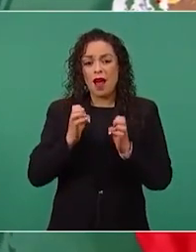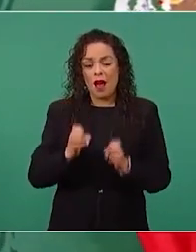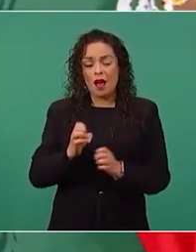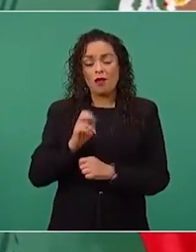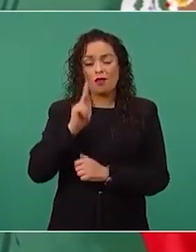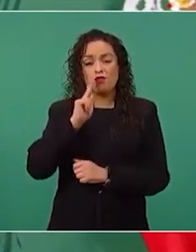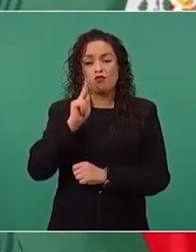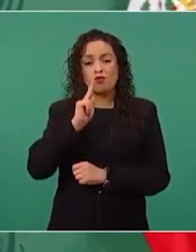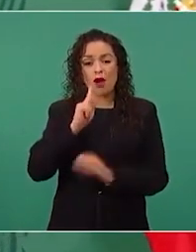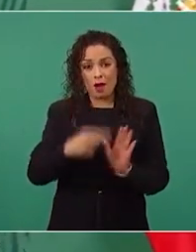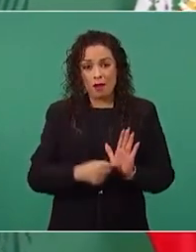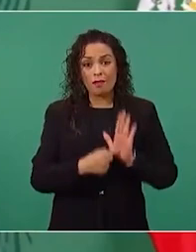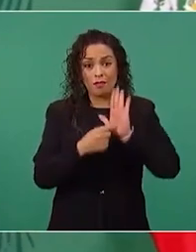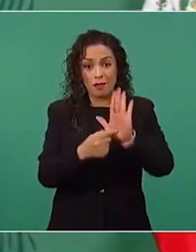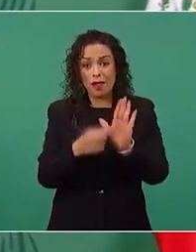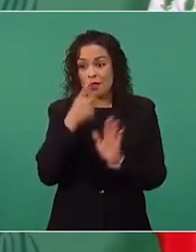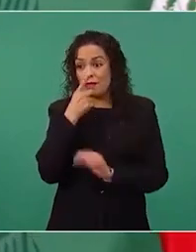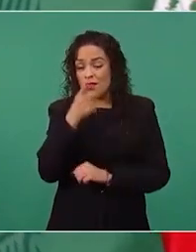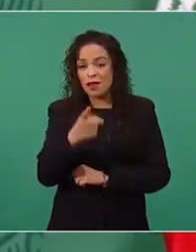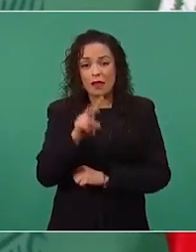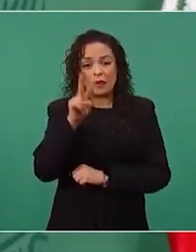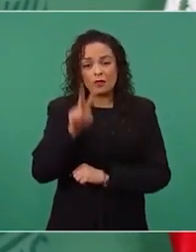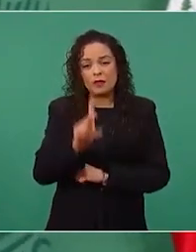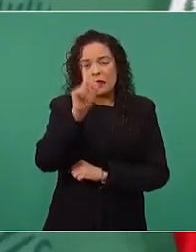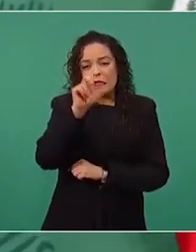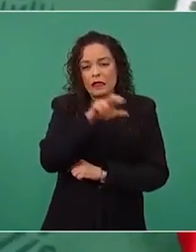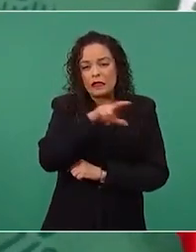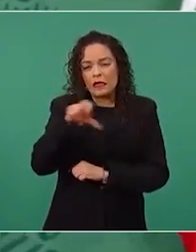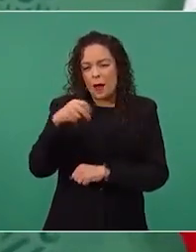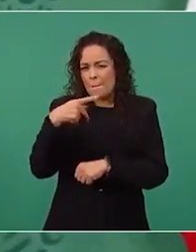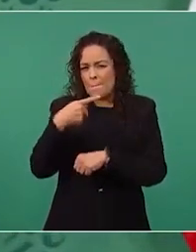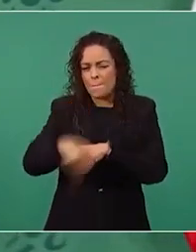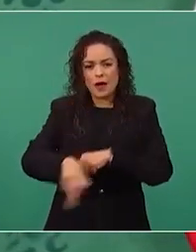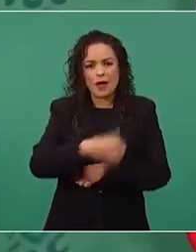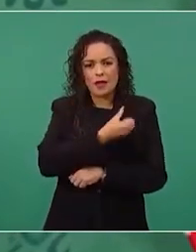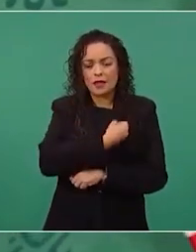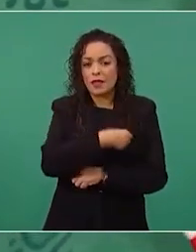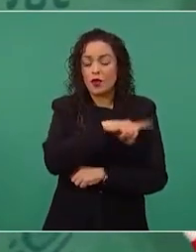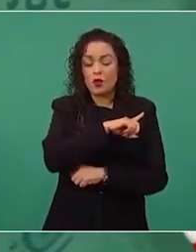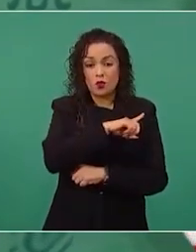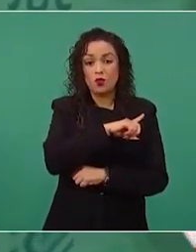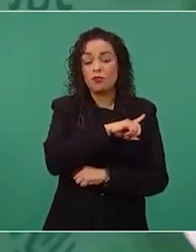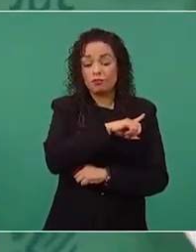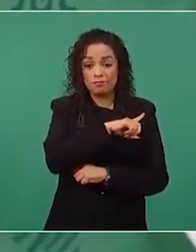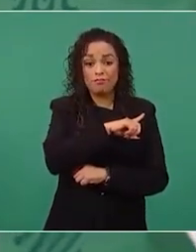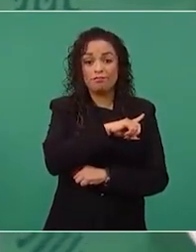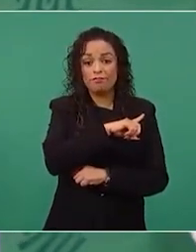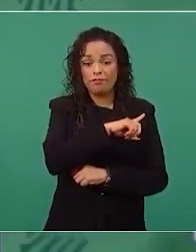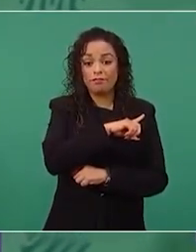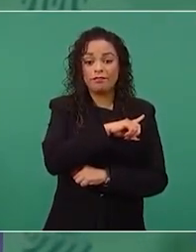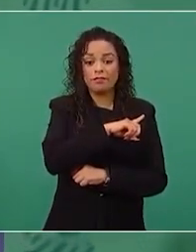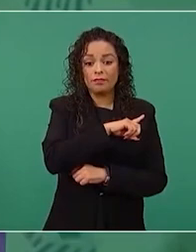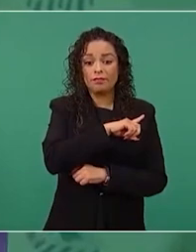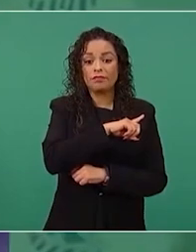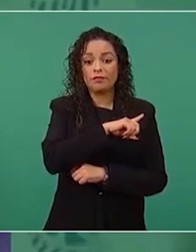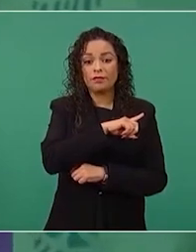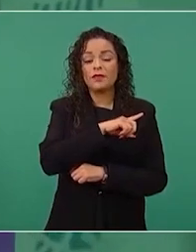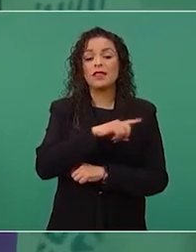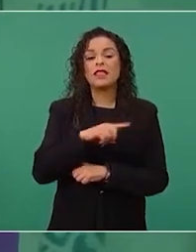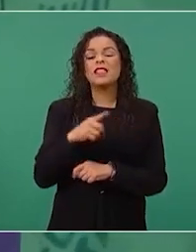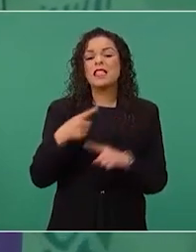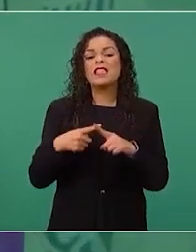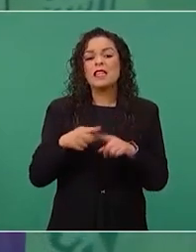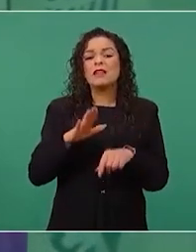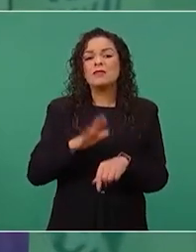malos para la salud y que sobre todo afectan a los jóvenes